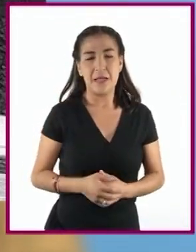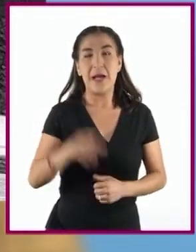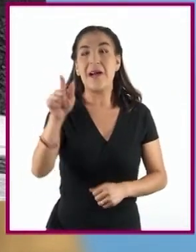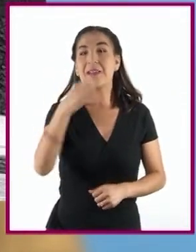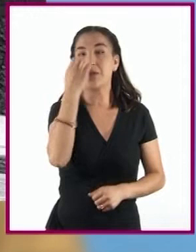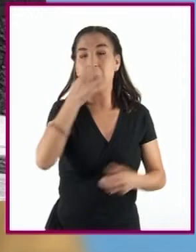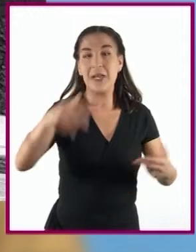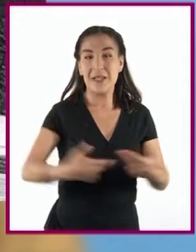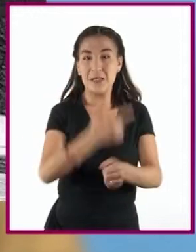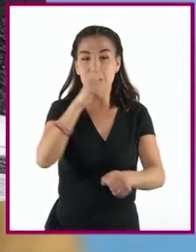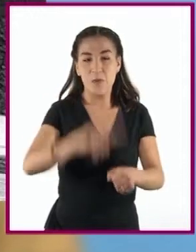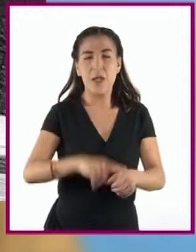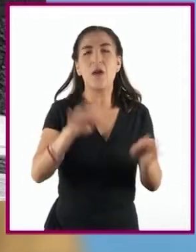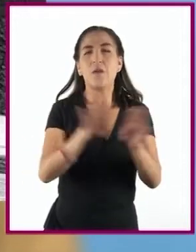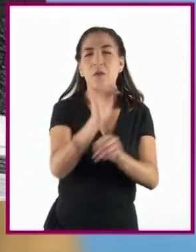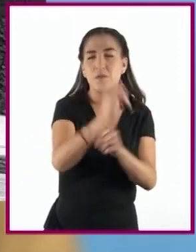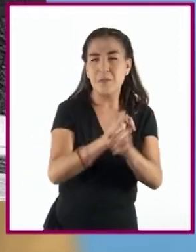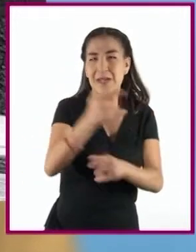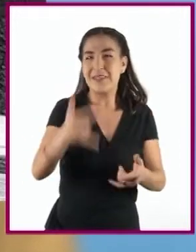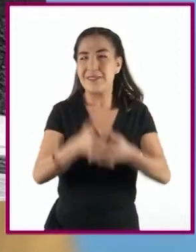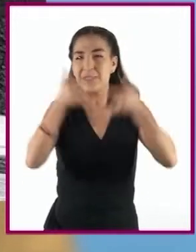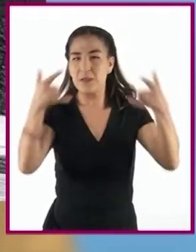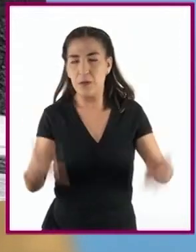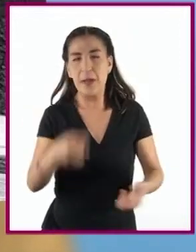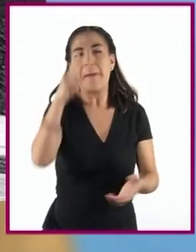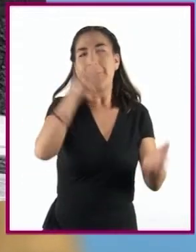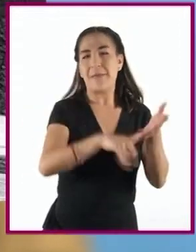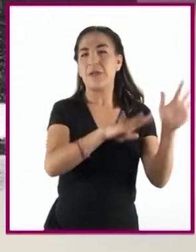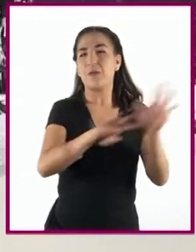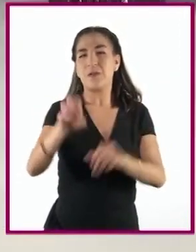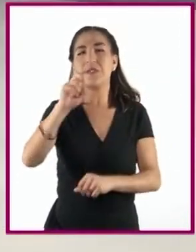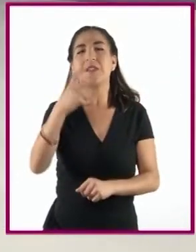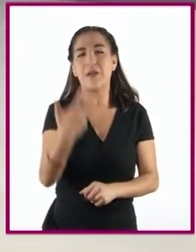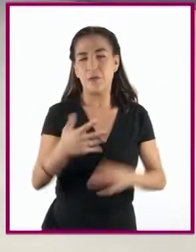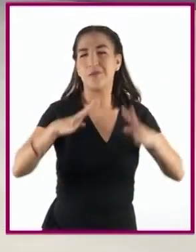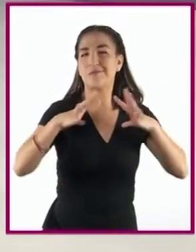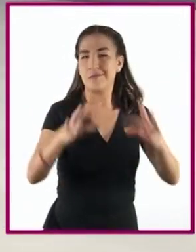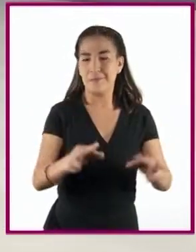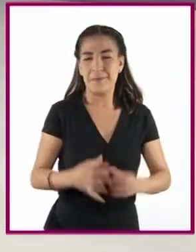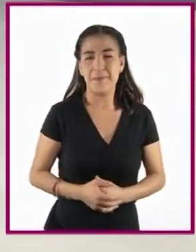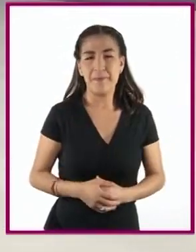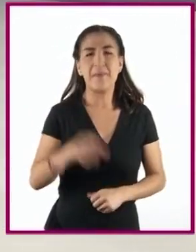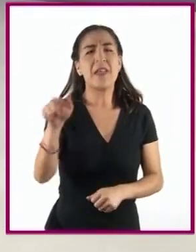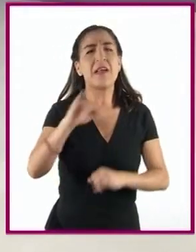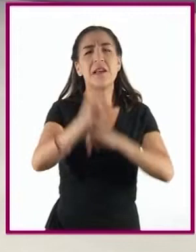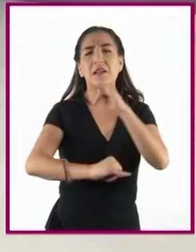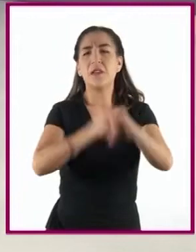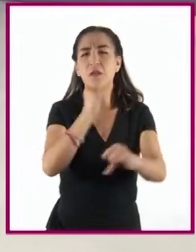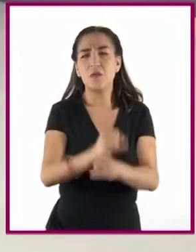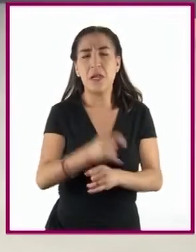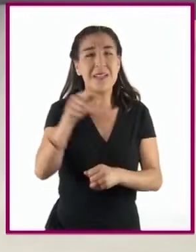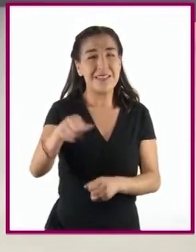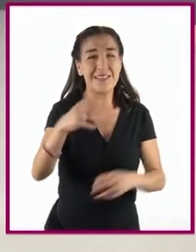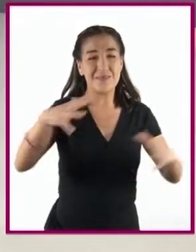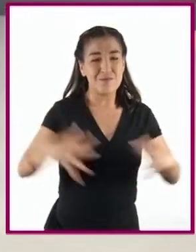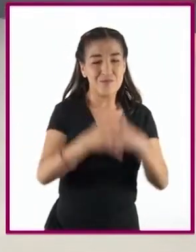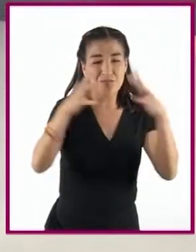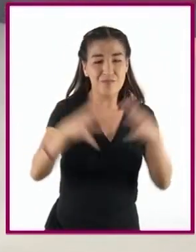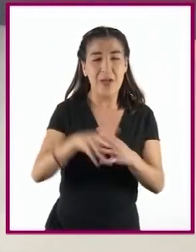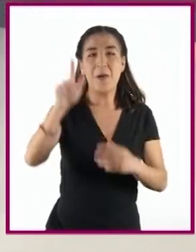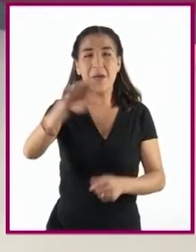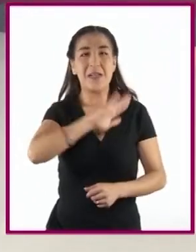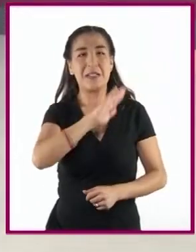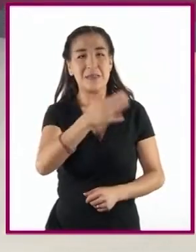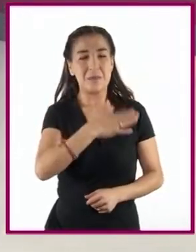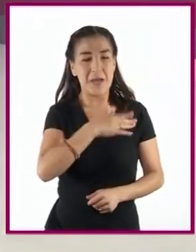Escuela Nacional de Antropología e Historia en 1938. En el plano internacional, durante la Guerra Civil Española que